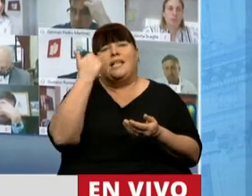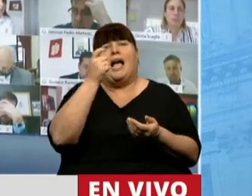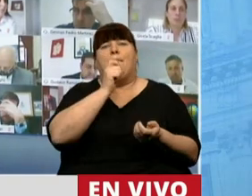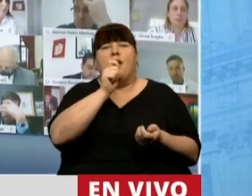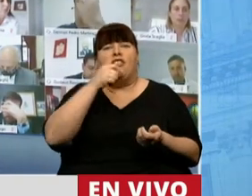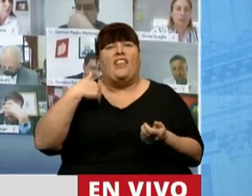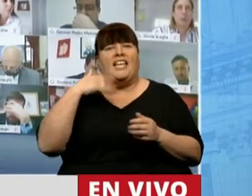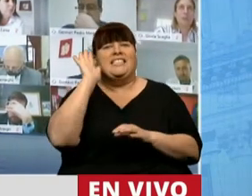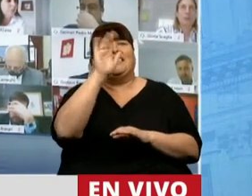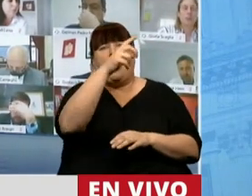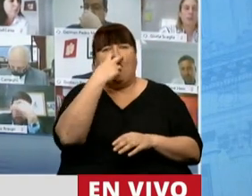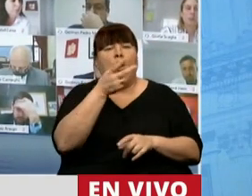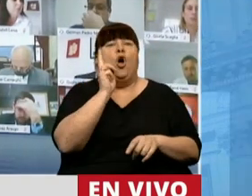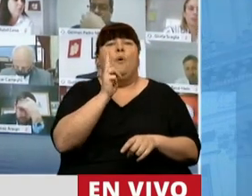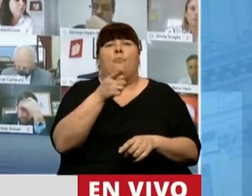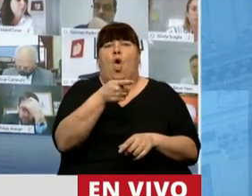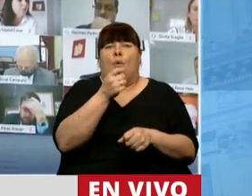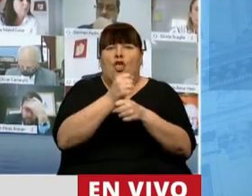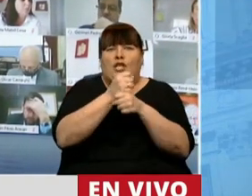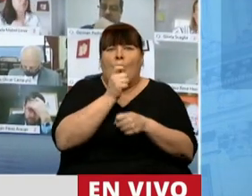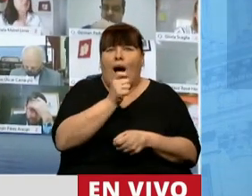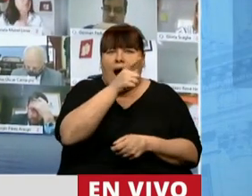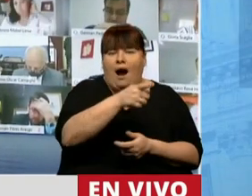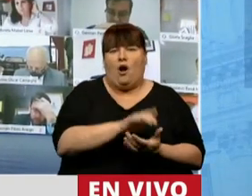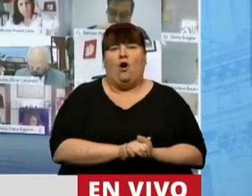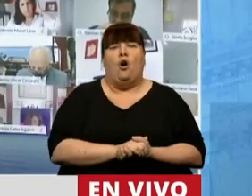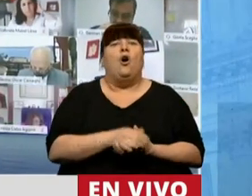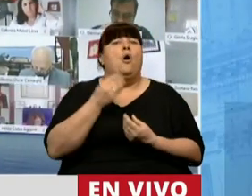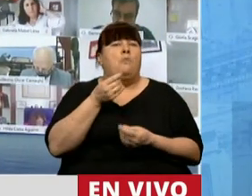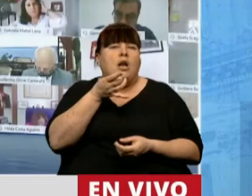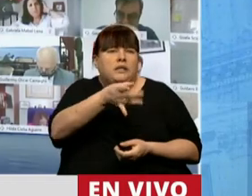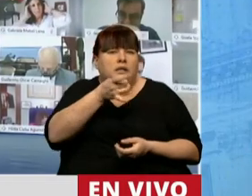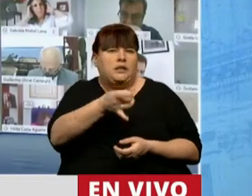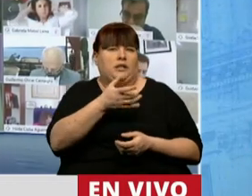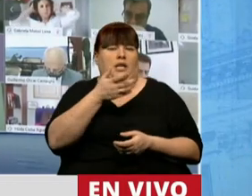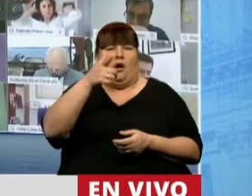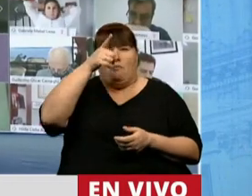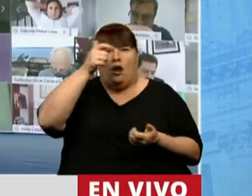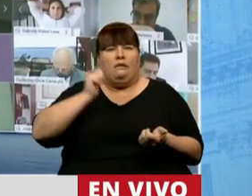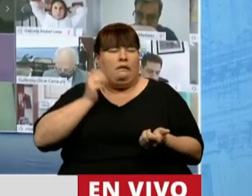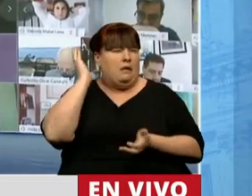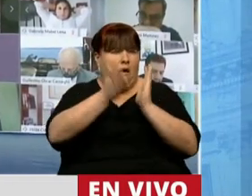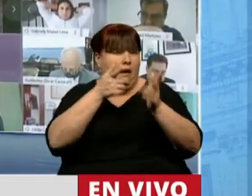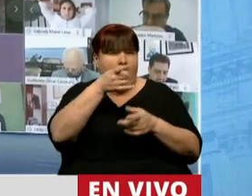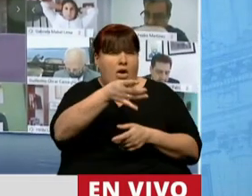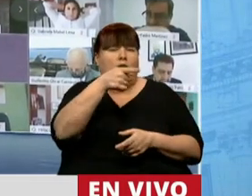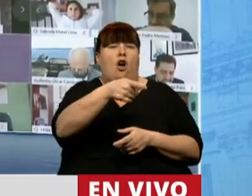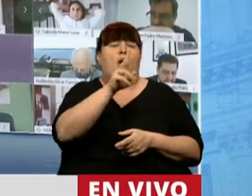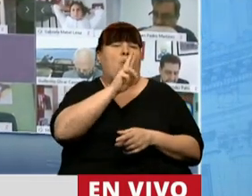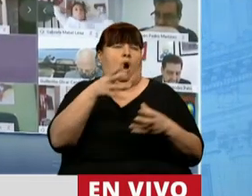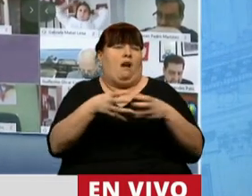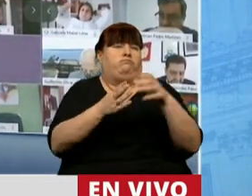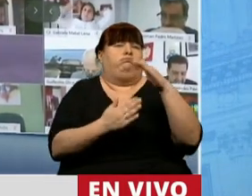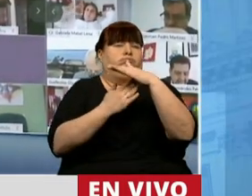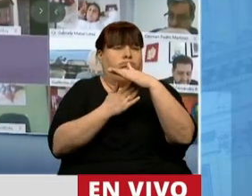periodistas argentinos que no podían llevar adelante su labor porque eran hostigados por las fuerzas golpistas que encabezaba esta señora.